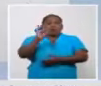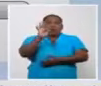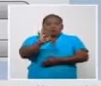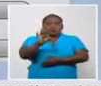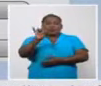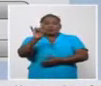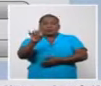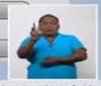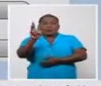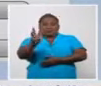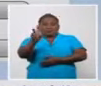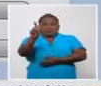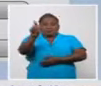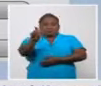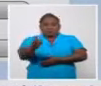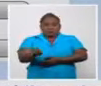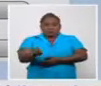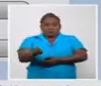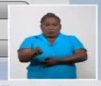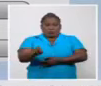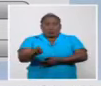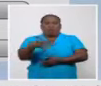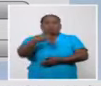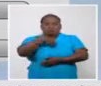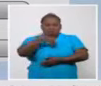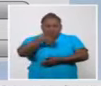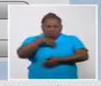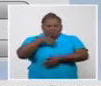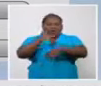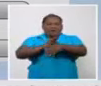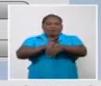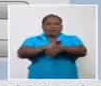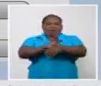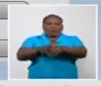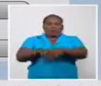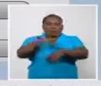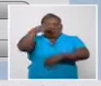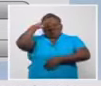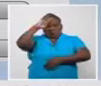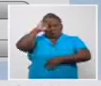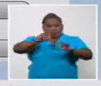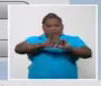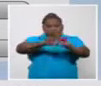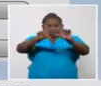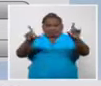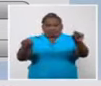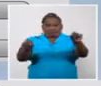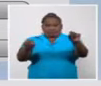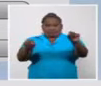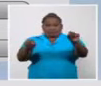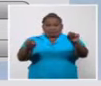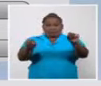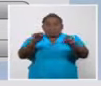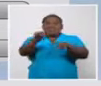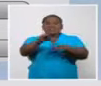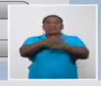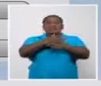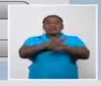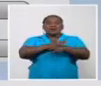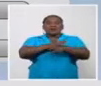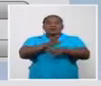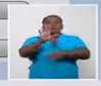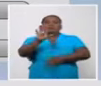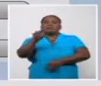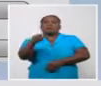pacientes con la COVID-19 en Cuba. Esto significa un 5,2%